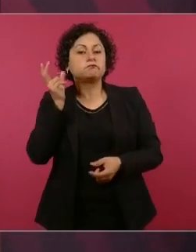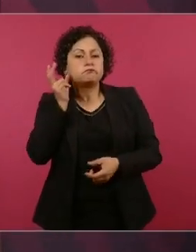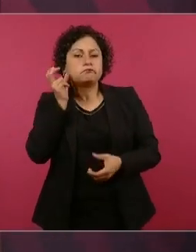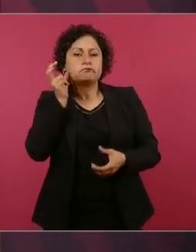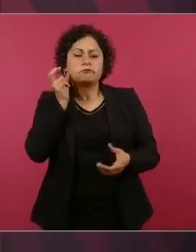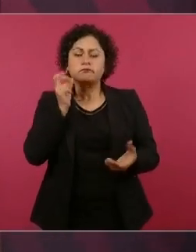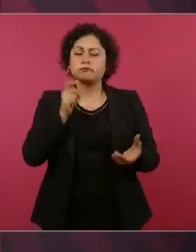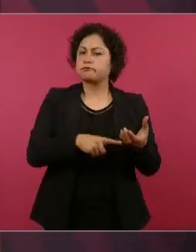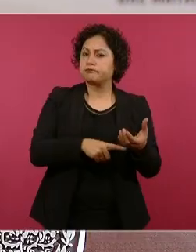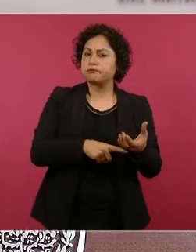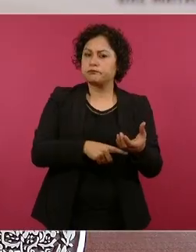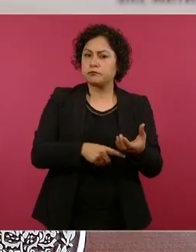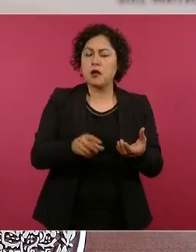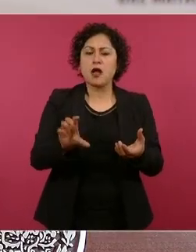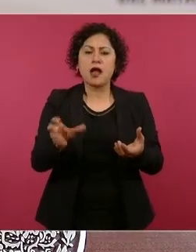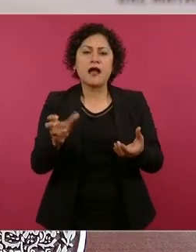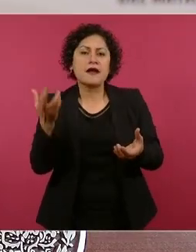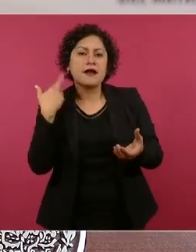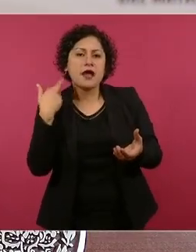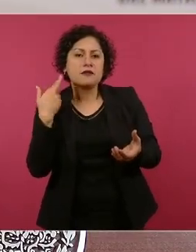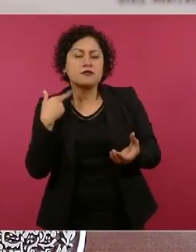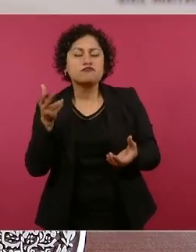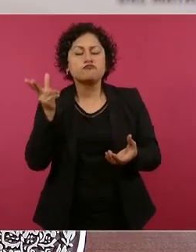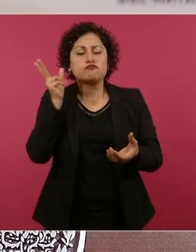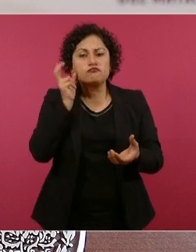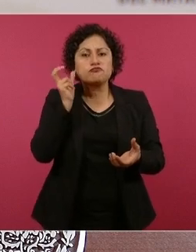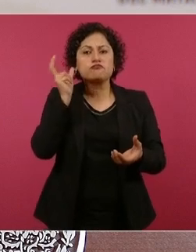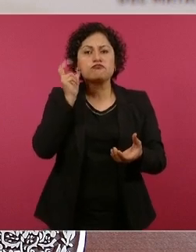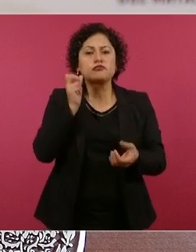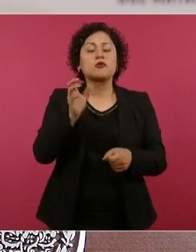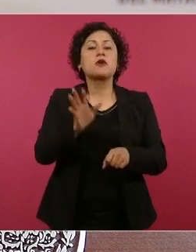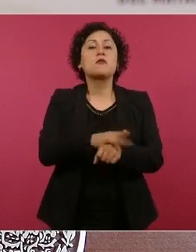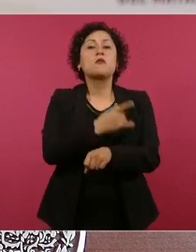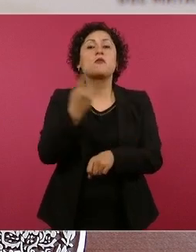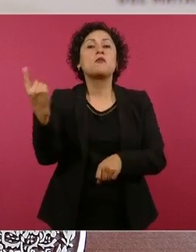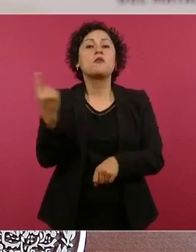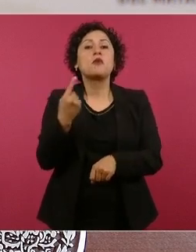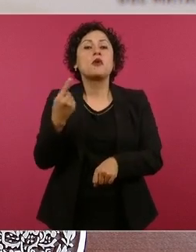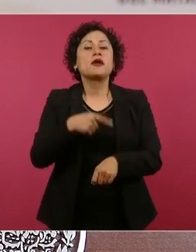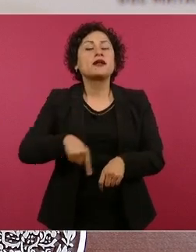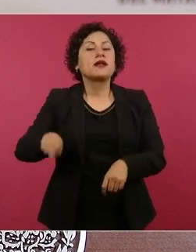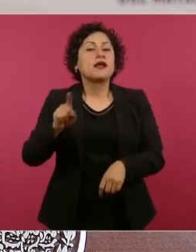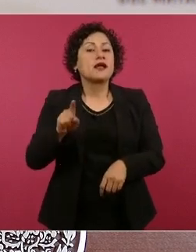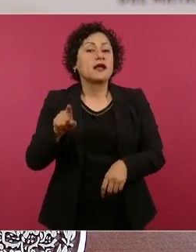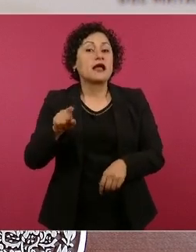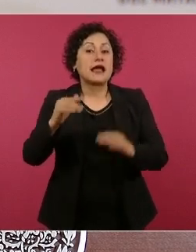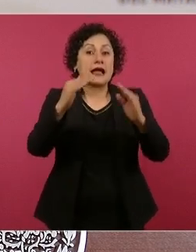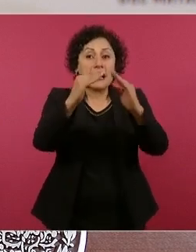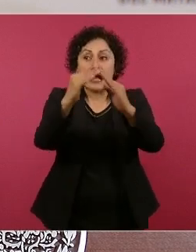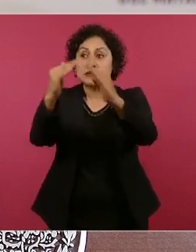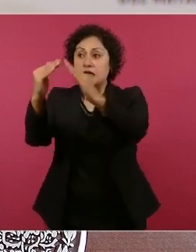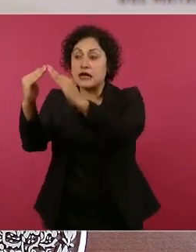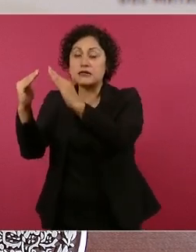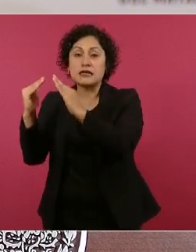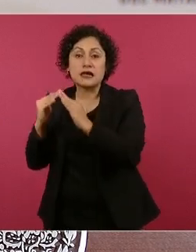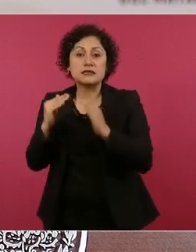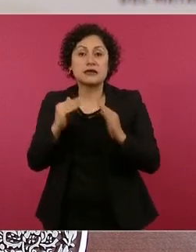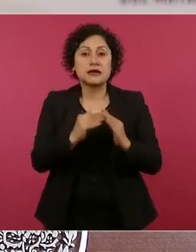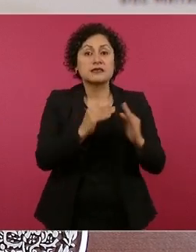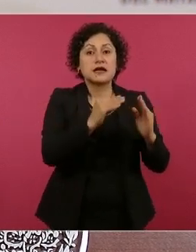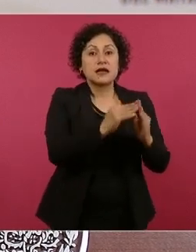tenían prendido el radio a esa hora.